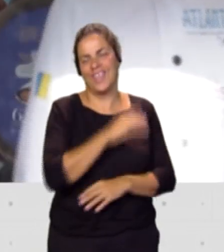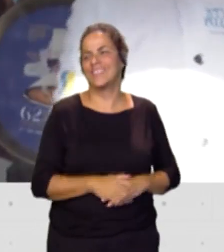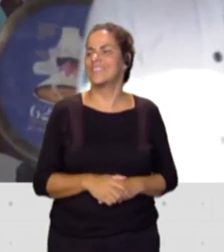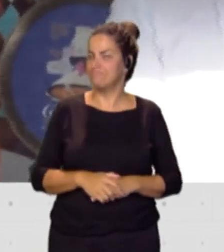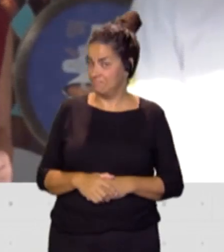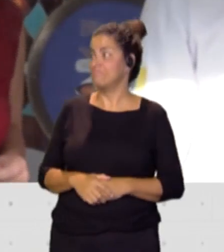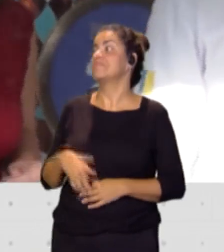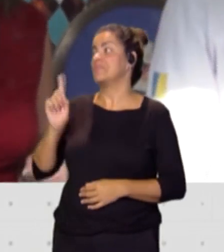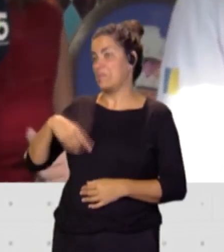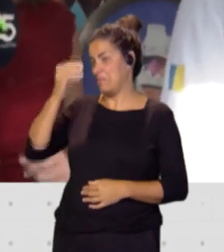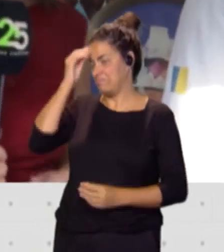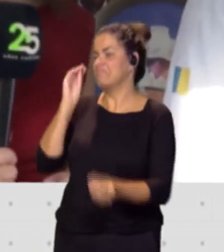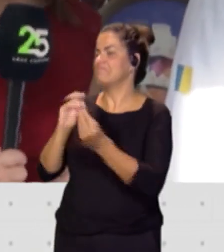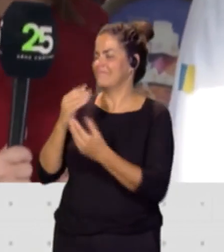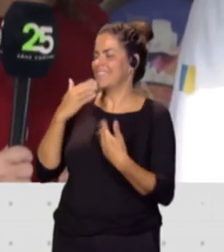Yo creo que también, muchas gracias, buenos días.